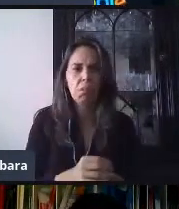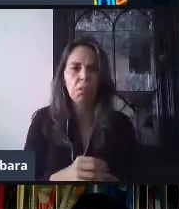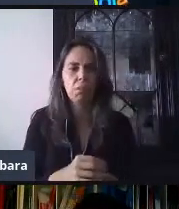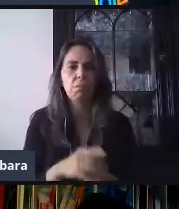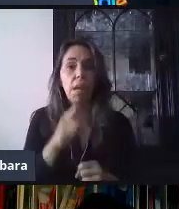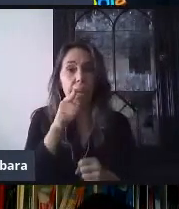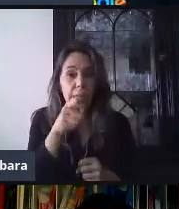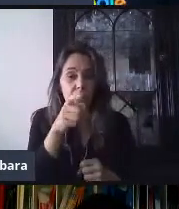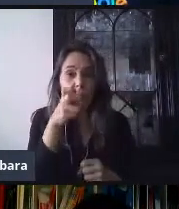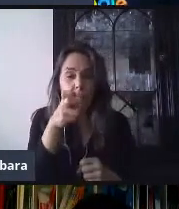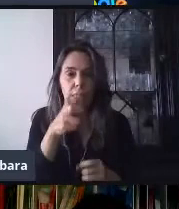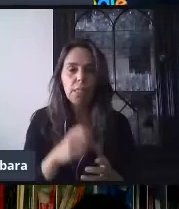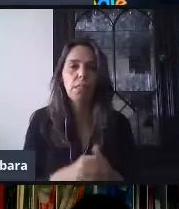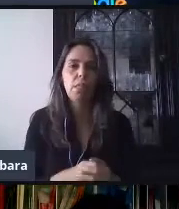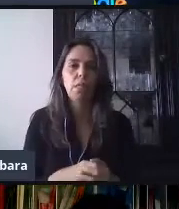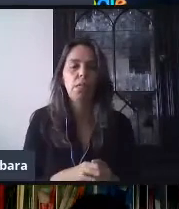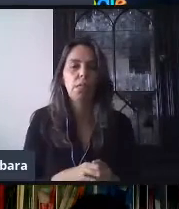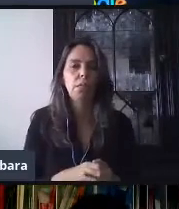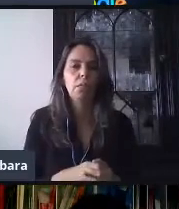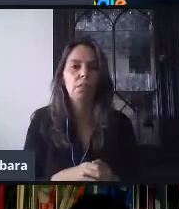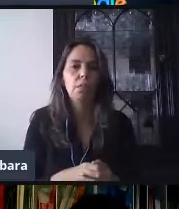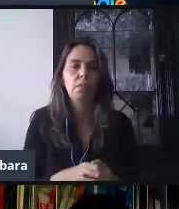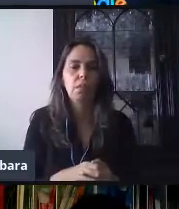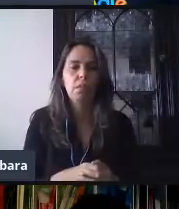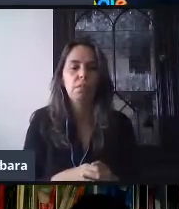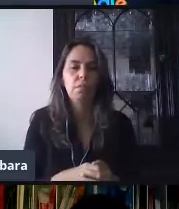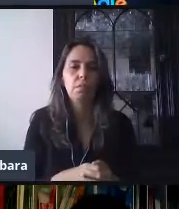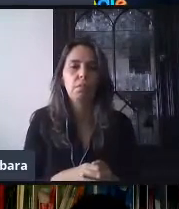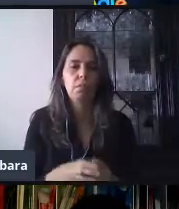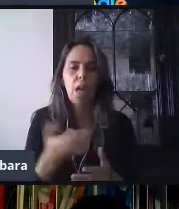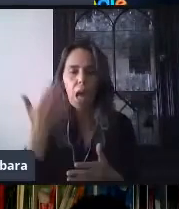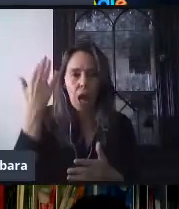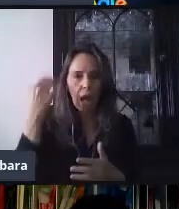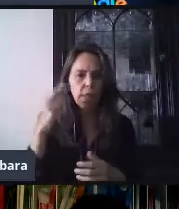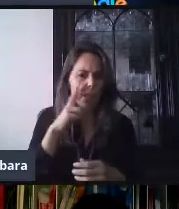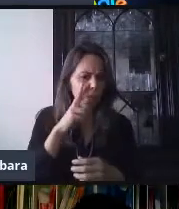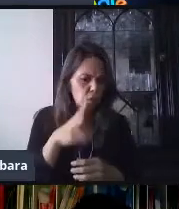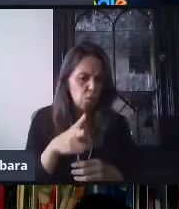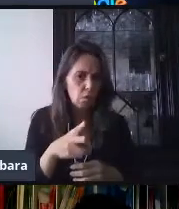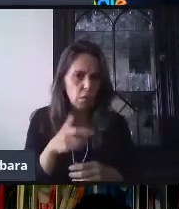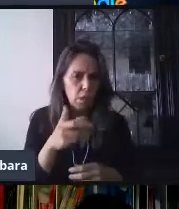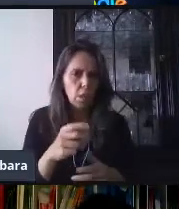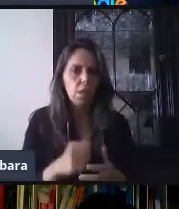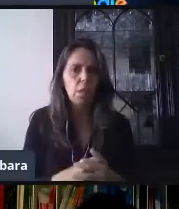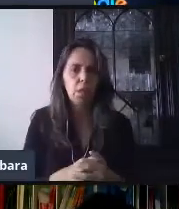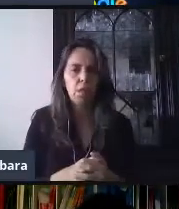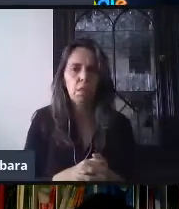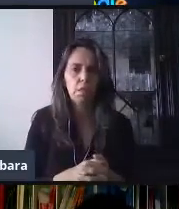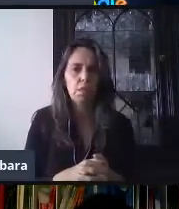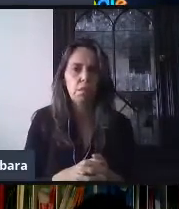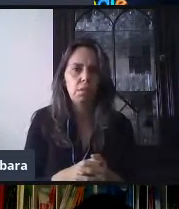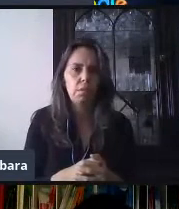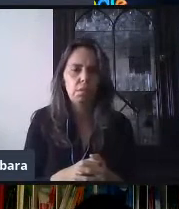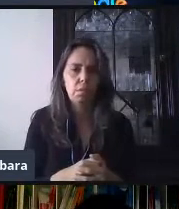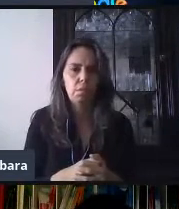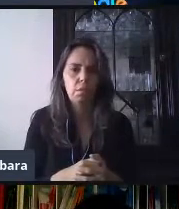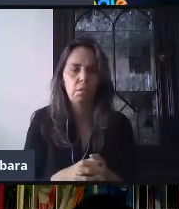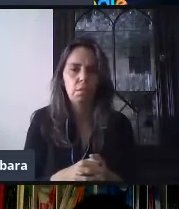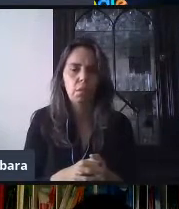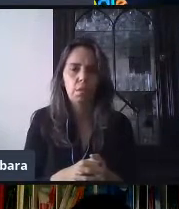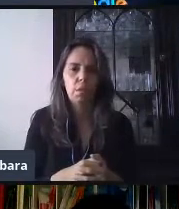habla de una pregunta que ustedes encontraron en el formulario de registro. ¿Esto para qué fue? Justo para nosotros